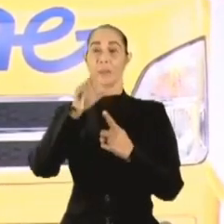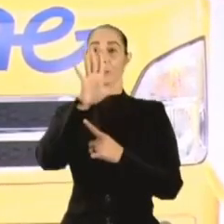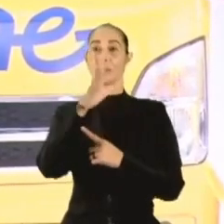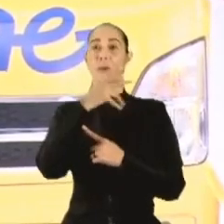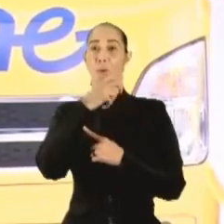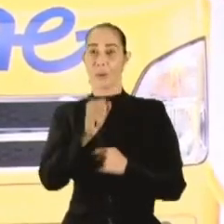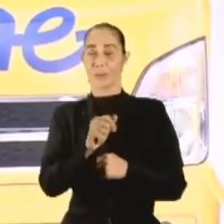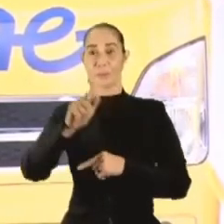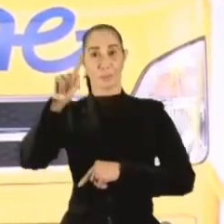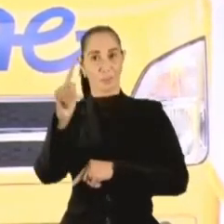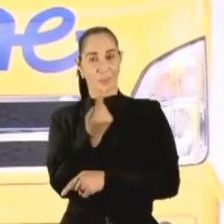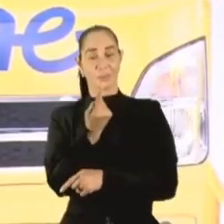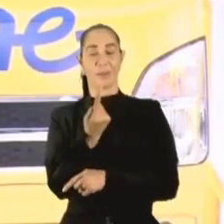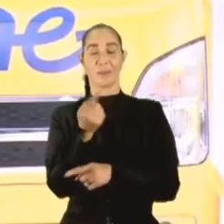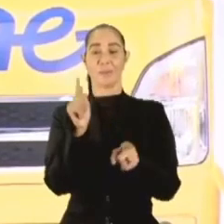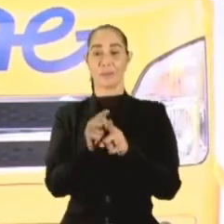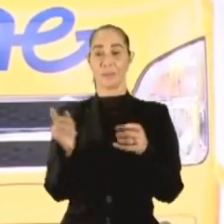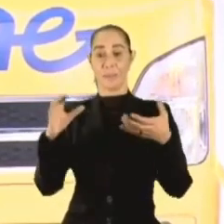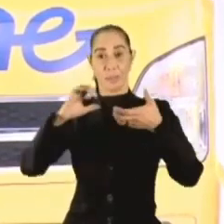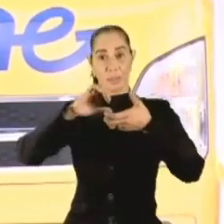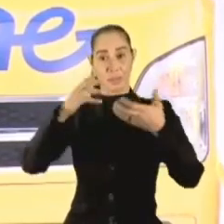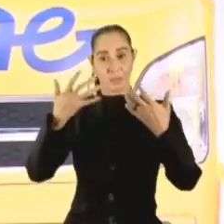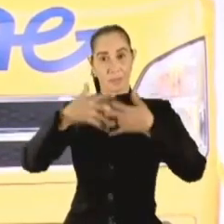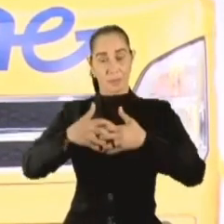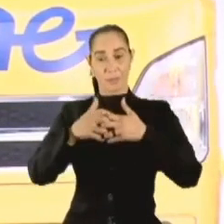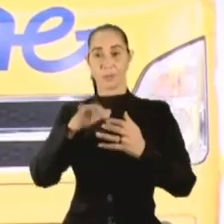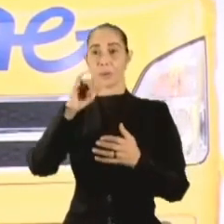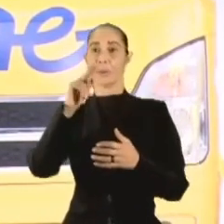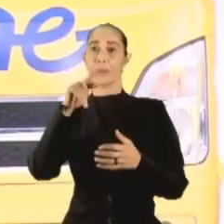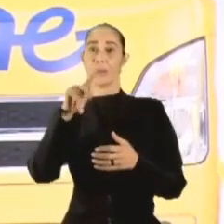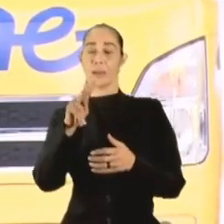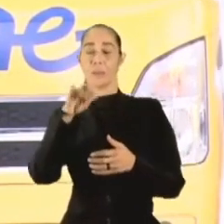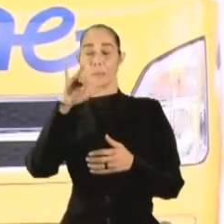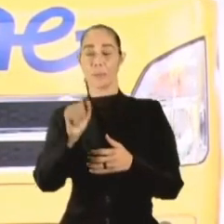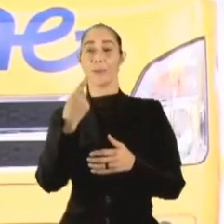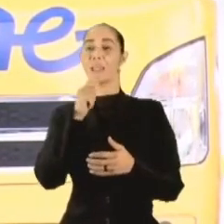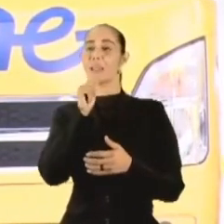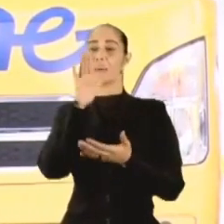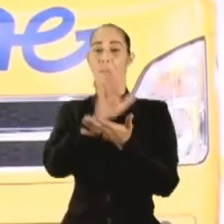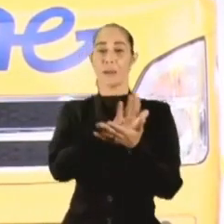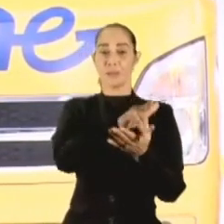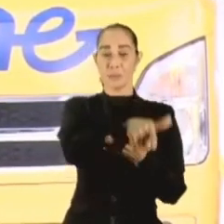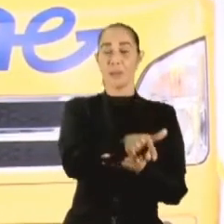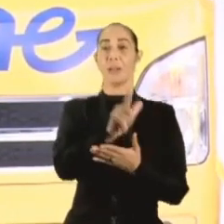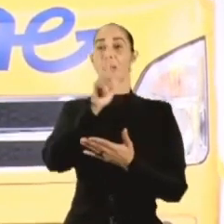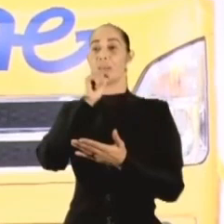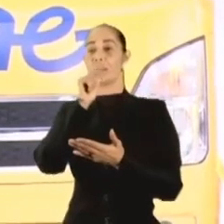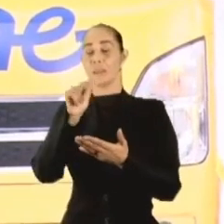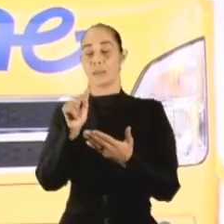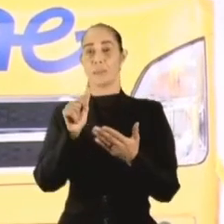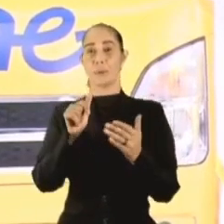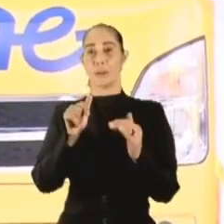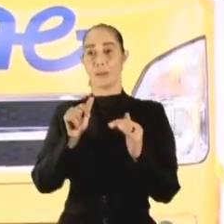que por primera vez además se coordina con INAIPI para ver cuáles van a las escuelas y cuáles van a